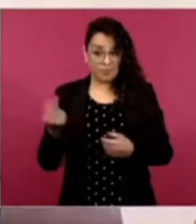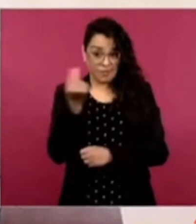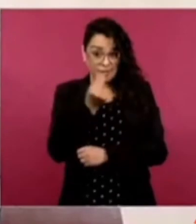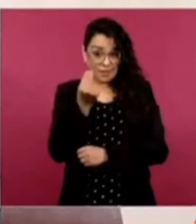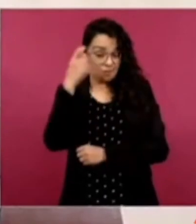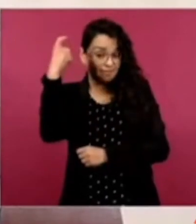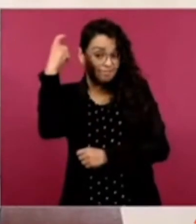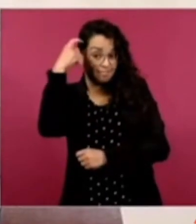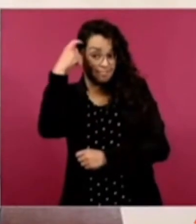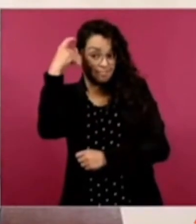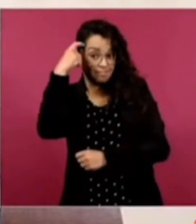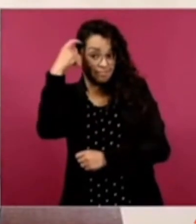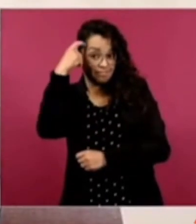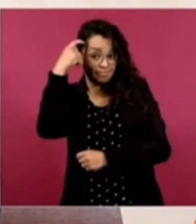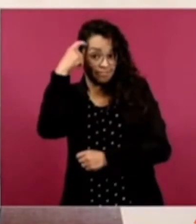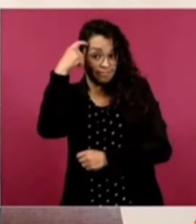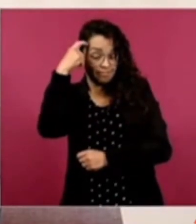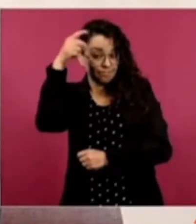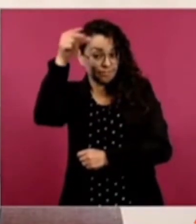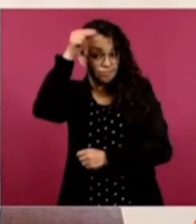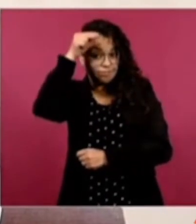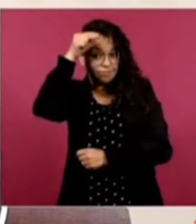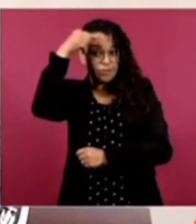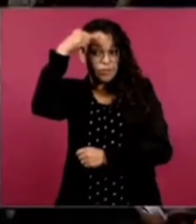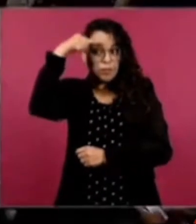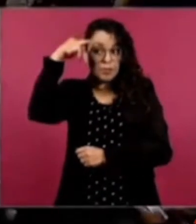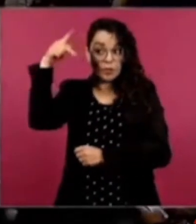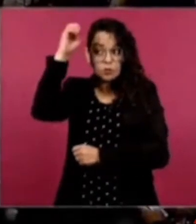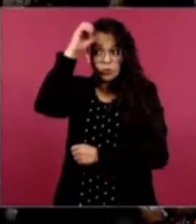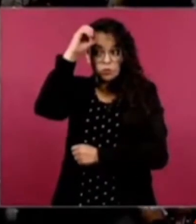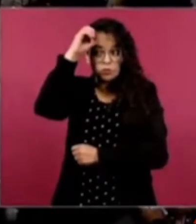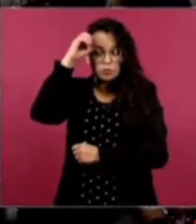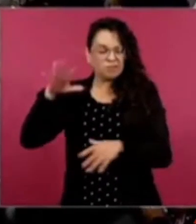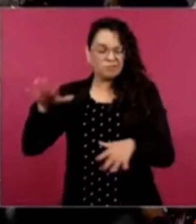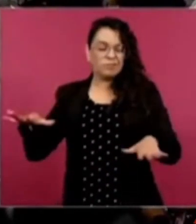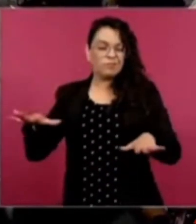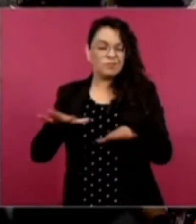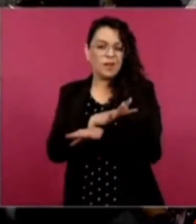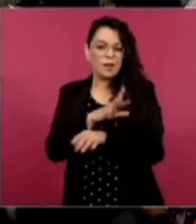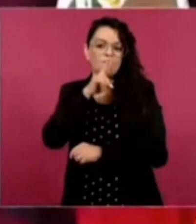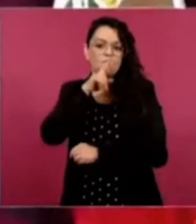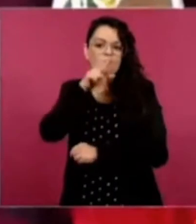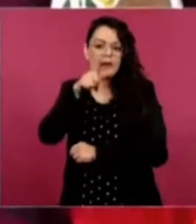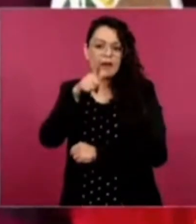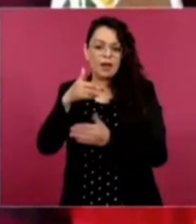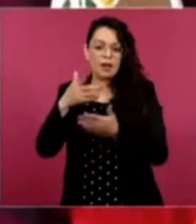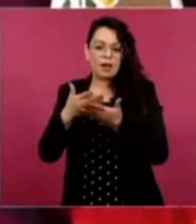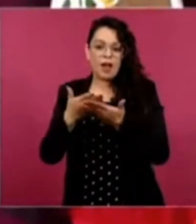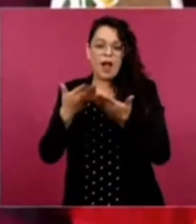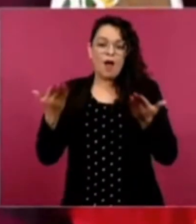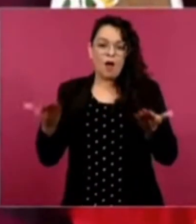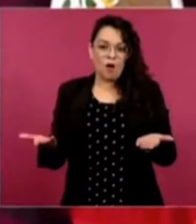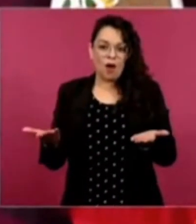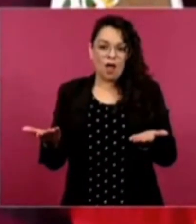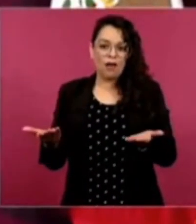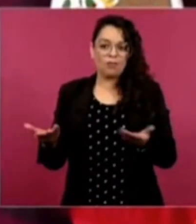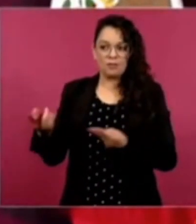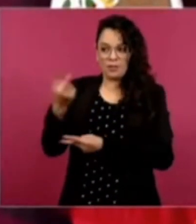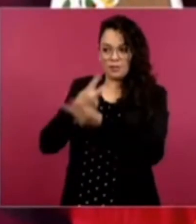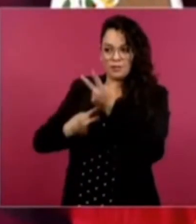cambiar de opinión. Y si van a llegar, porque así va a suceder,